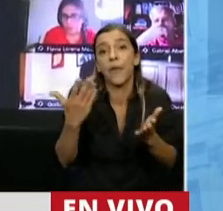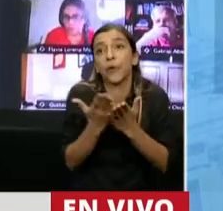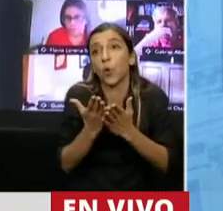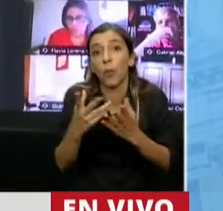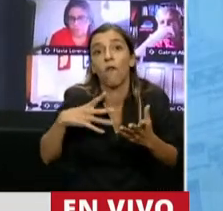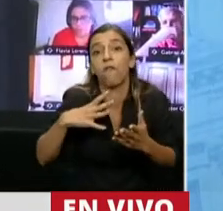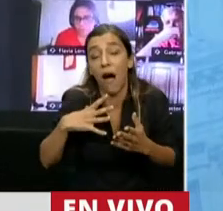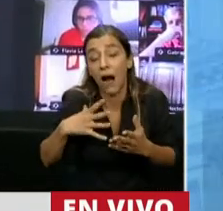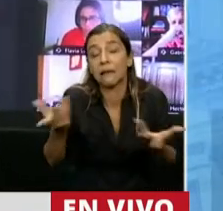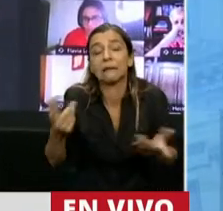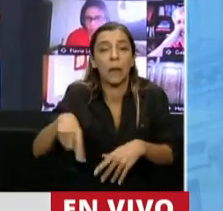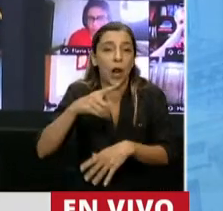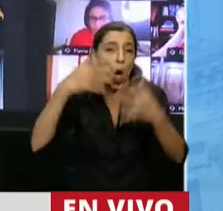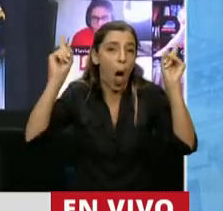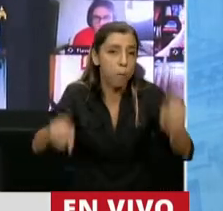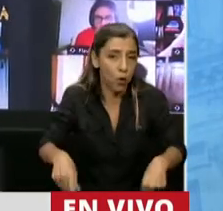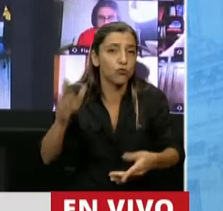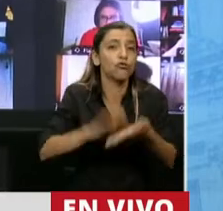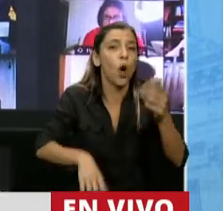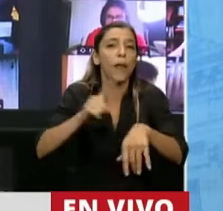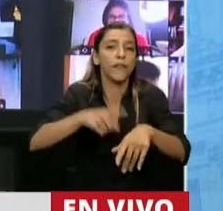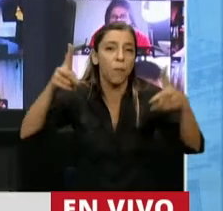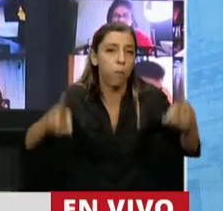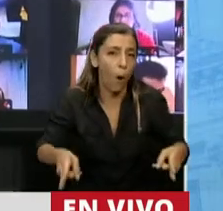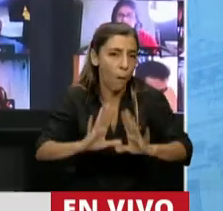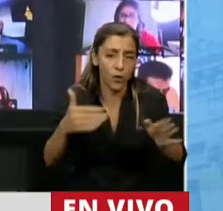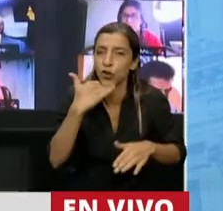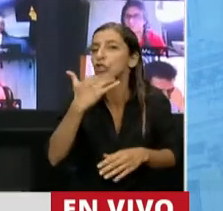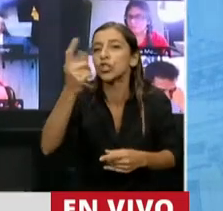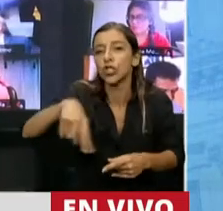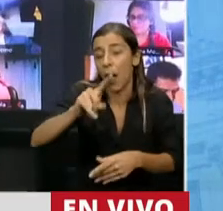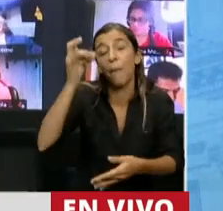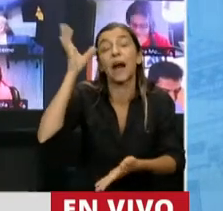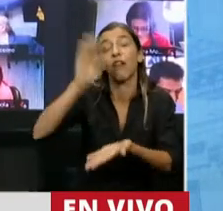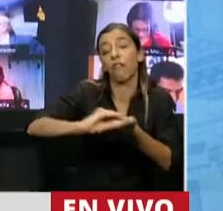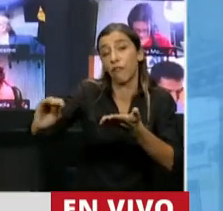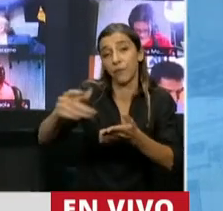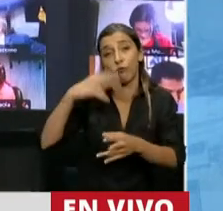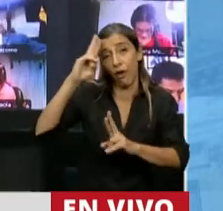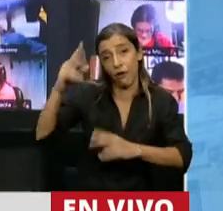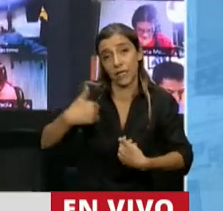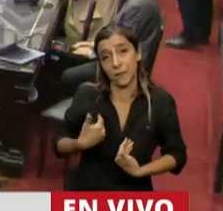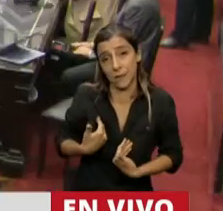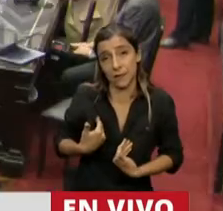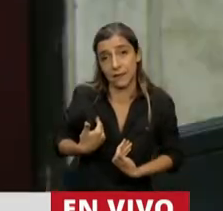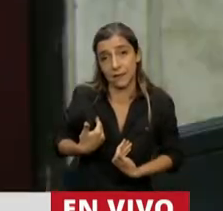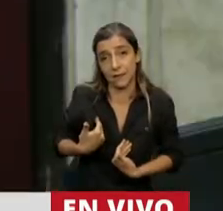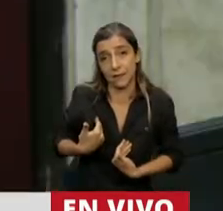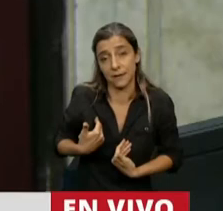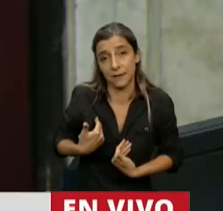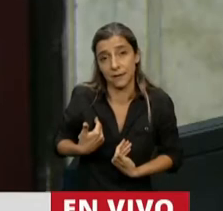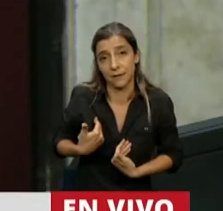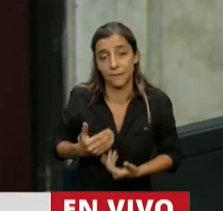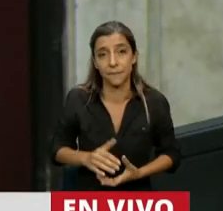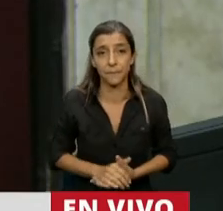claro, ¿qué van a hablar de plazo? No tienen la más pálida idea. Perdón, diputado. Respéteme, diputado. Respéteme,